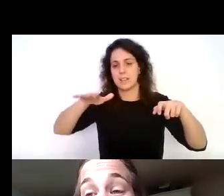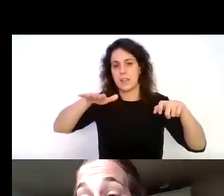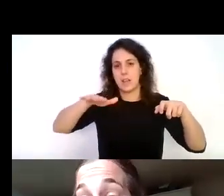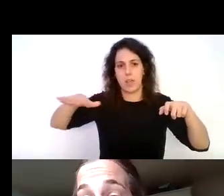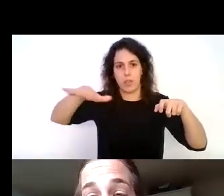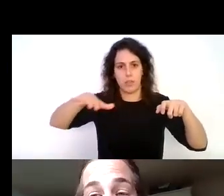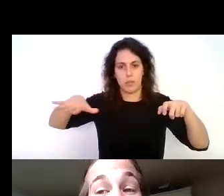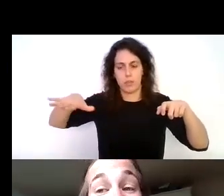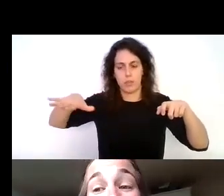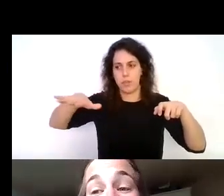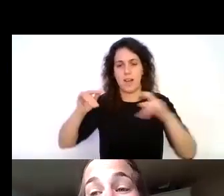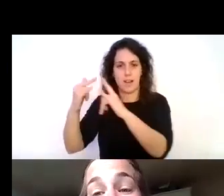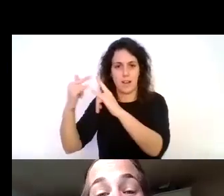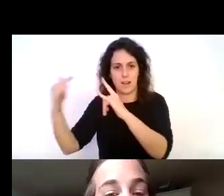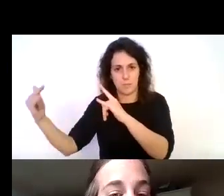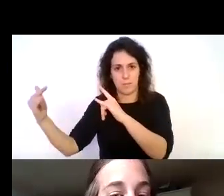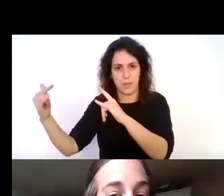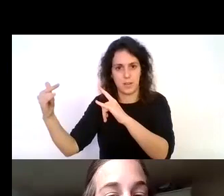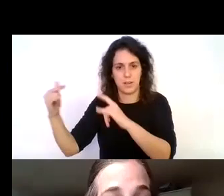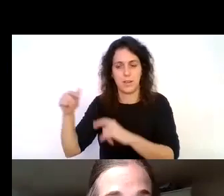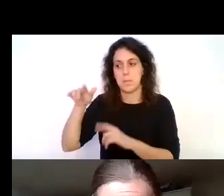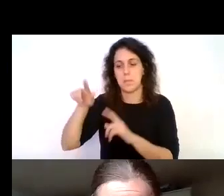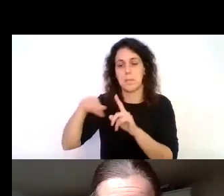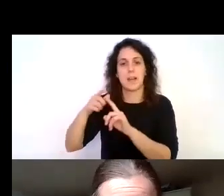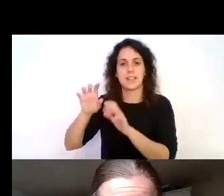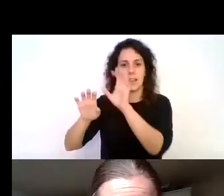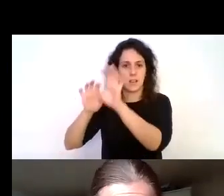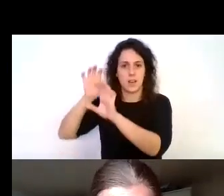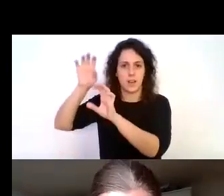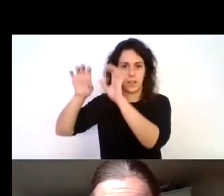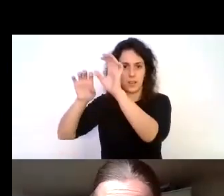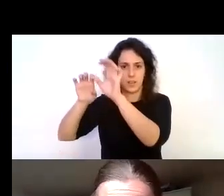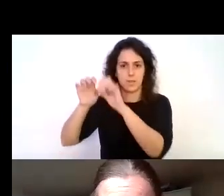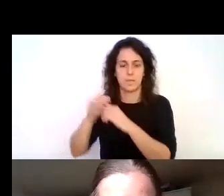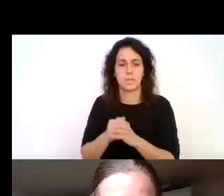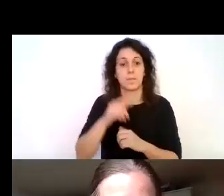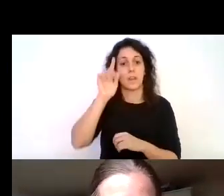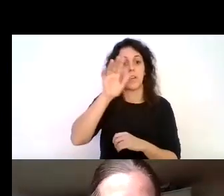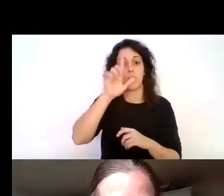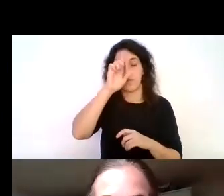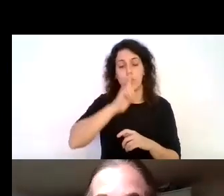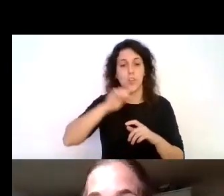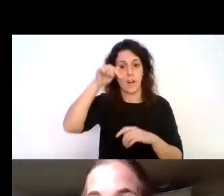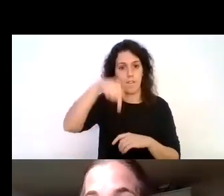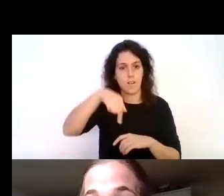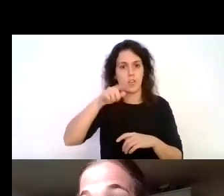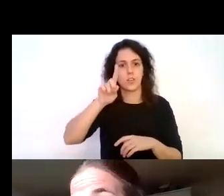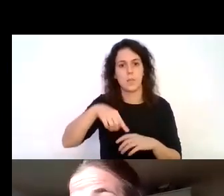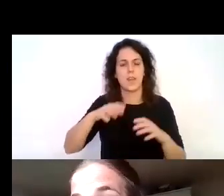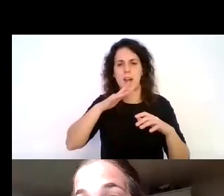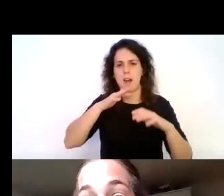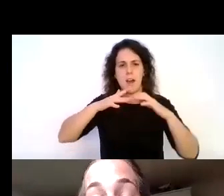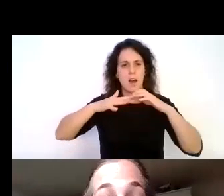sector de camping y de escaladas la foto por abajo también pasando un arroyo entonces